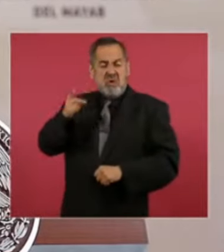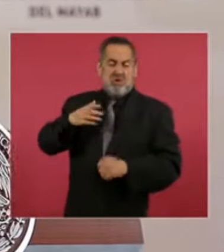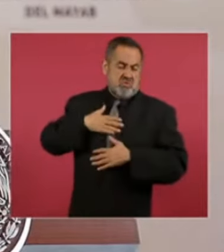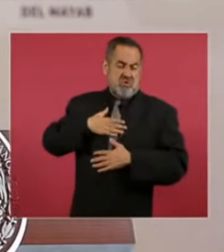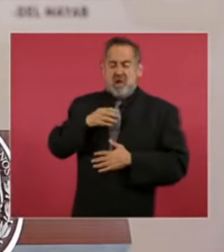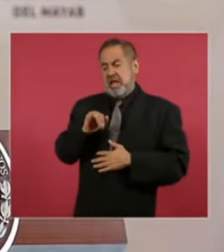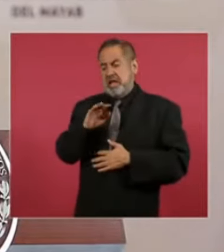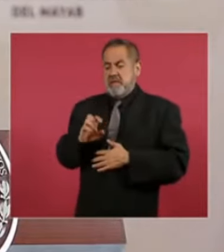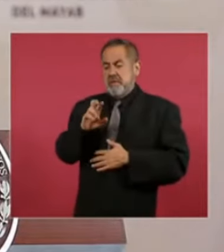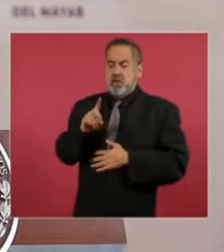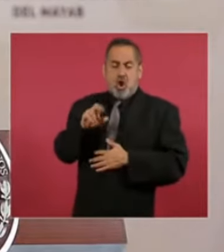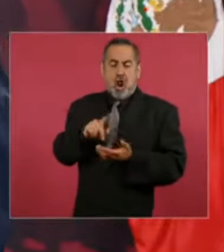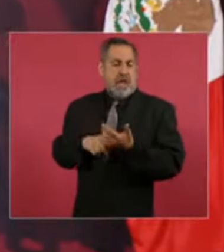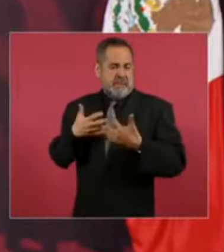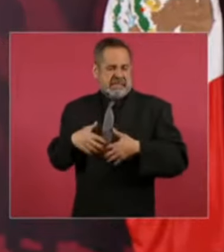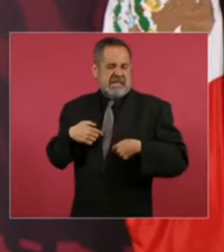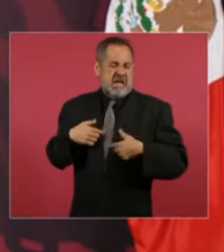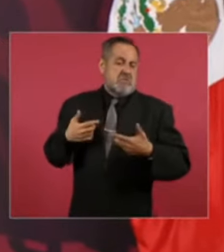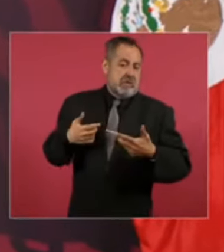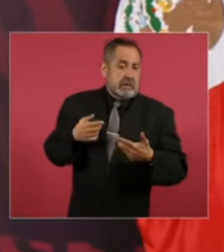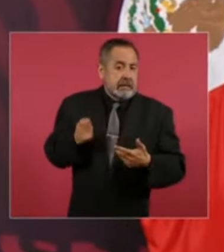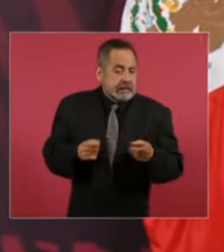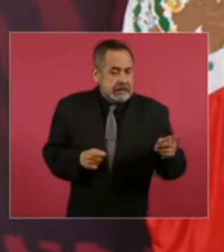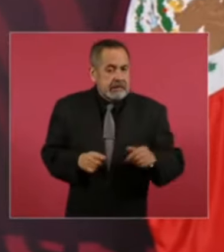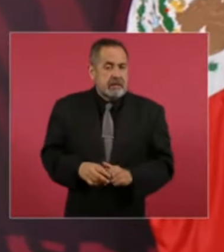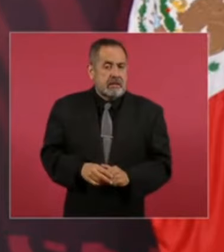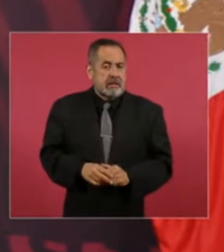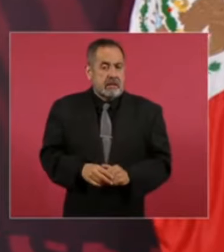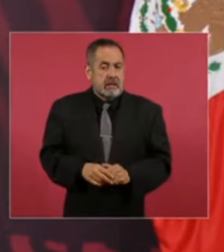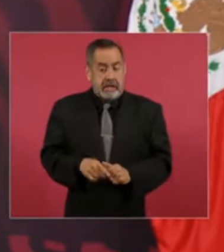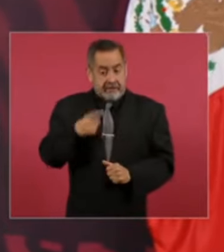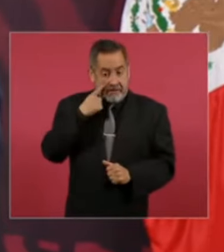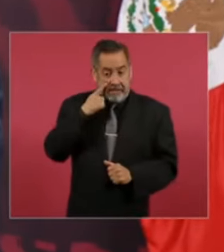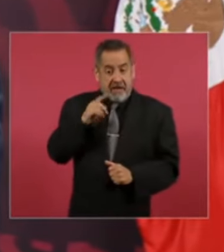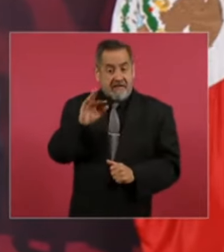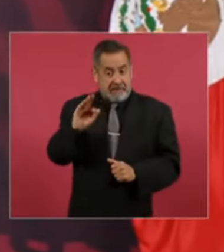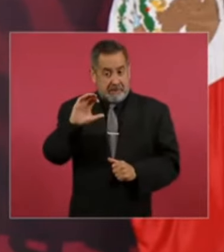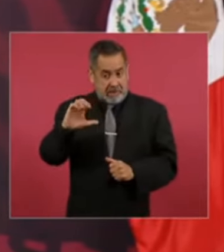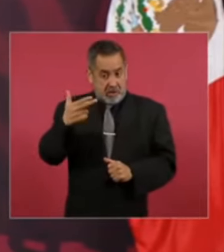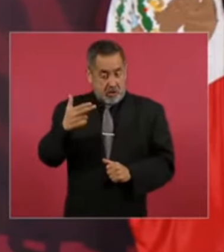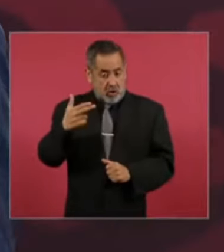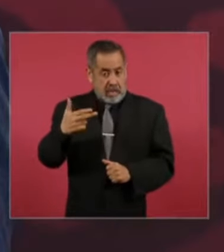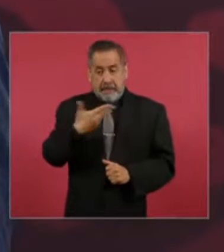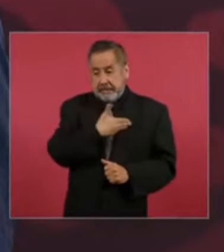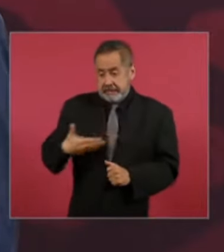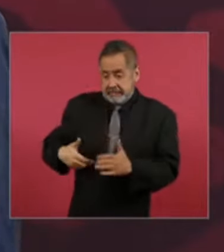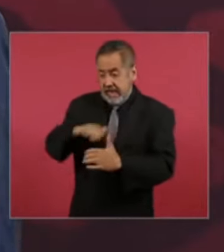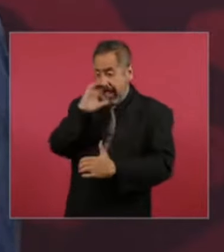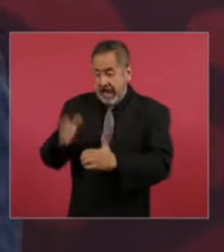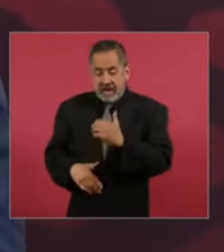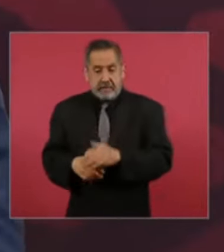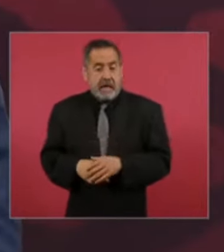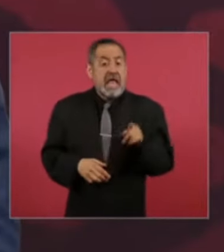que termina calderón de presidente y se lo llevan de empleado